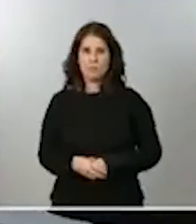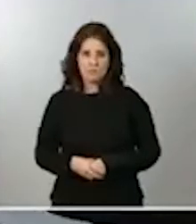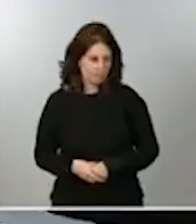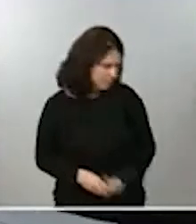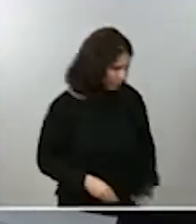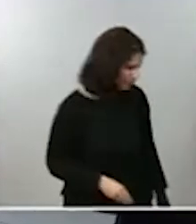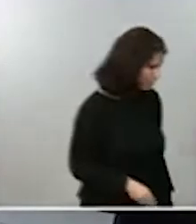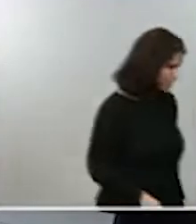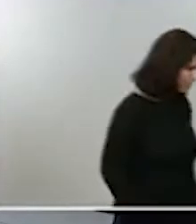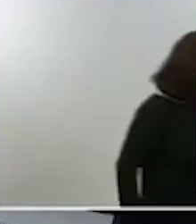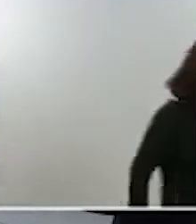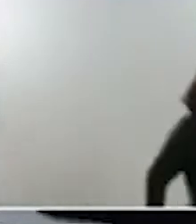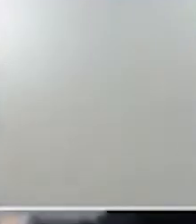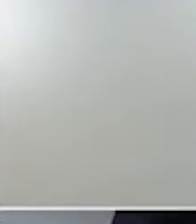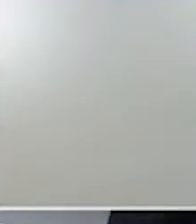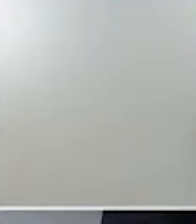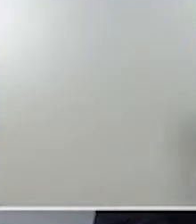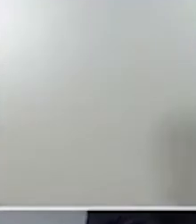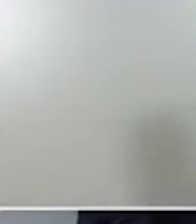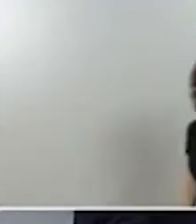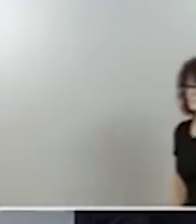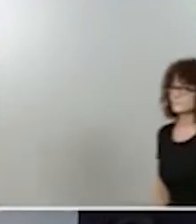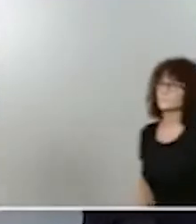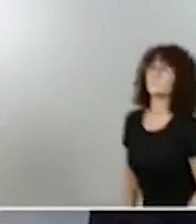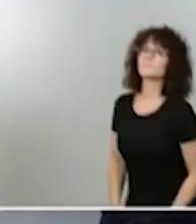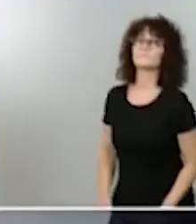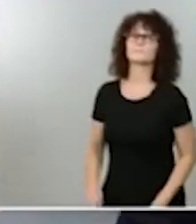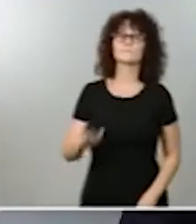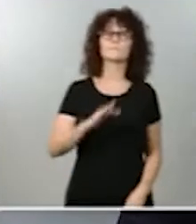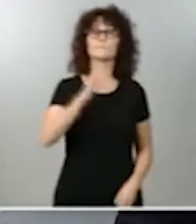Sí, una palabra más ahí al fondo. Canal Sur, me parece que sí.